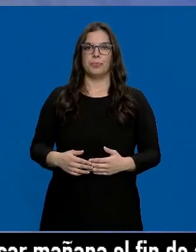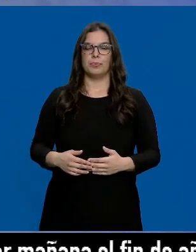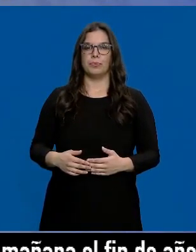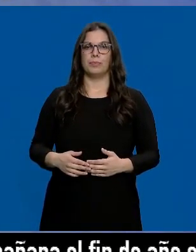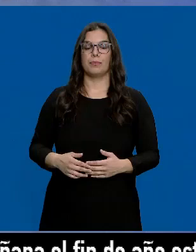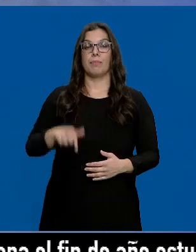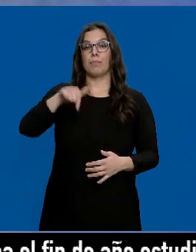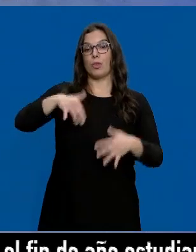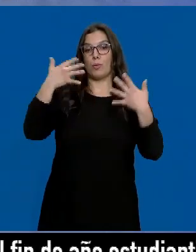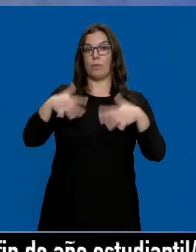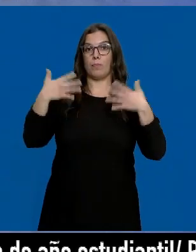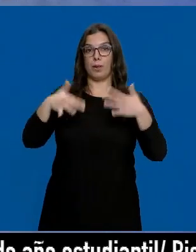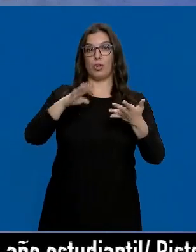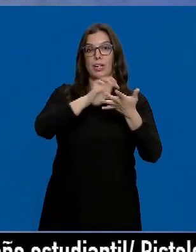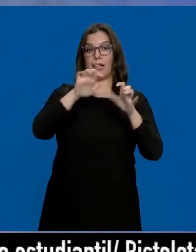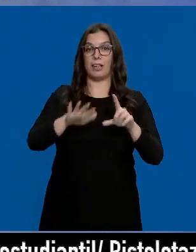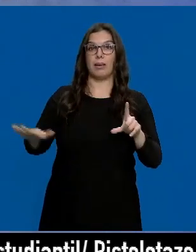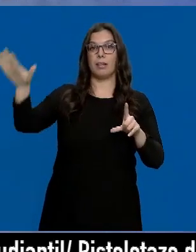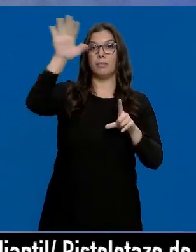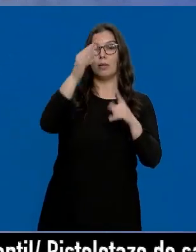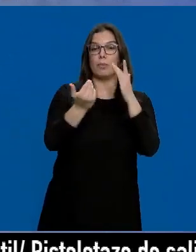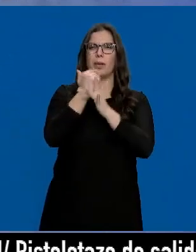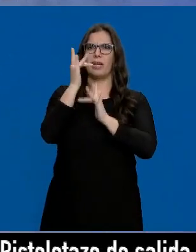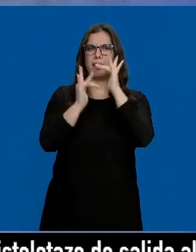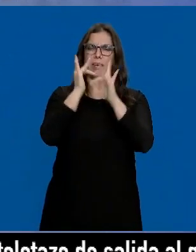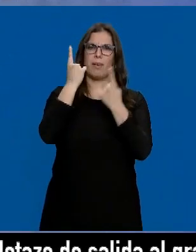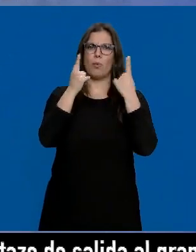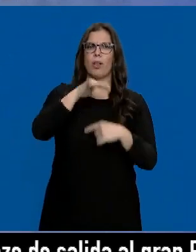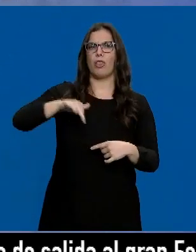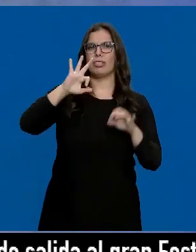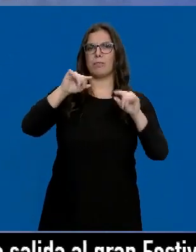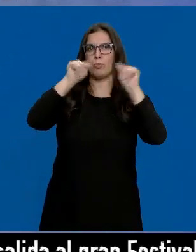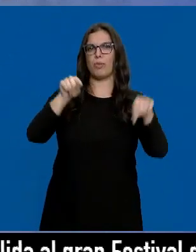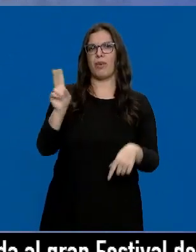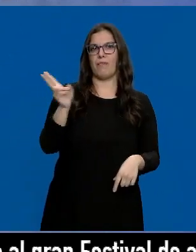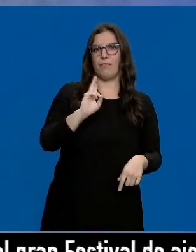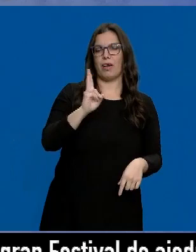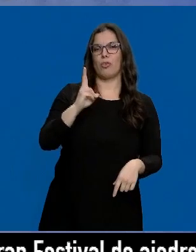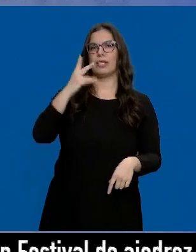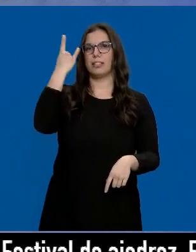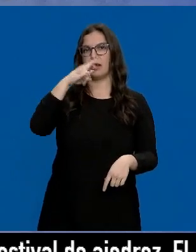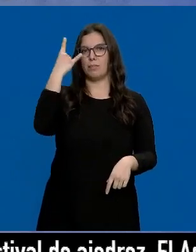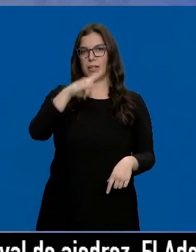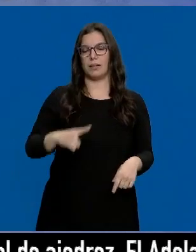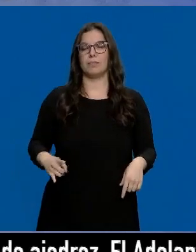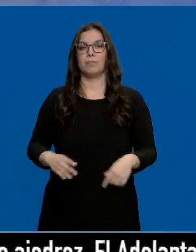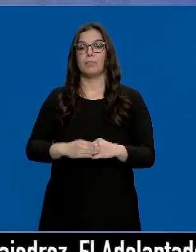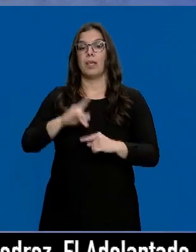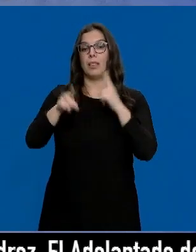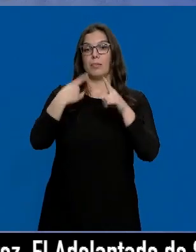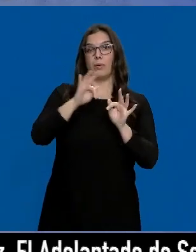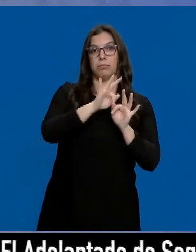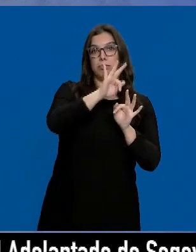Este miércoles en Castilla y León amanecemos con nieblas en algunas zonas de las provincias de Valladolid y Salamanca, que irán